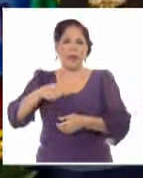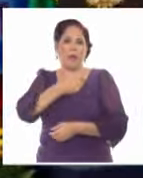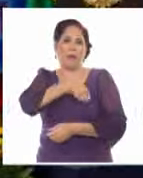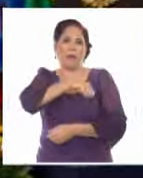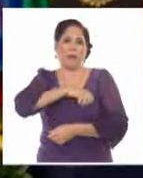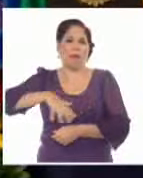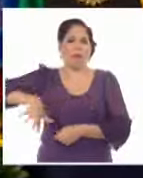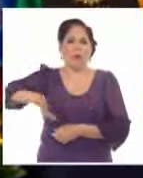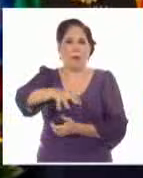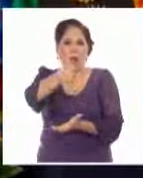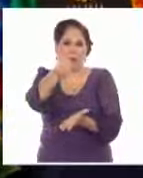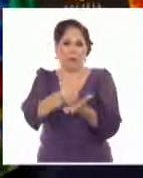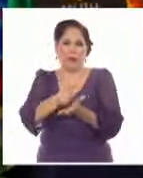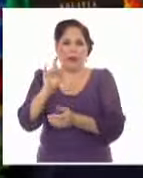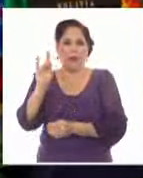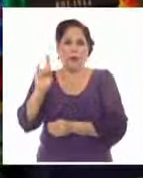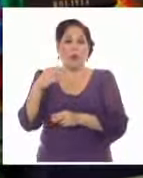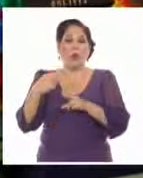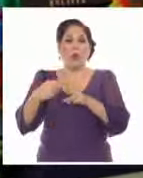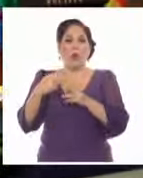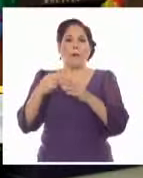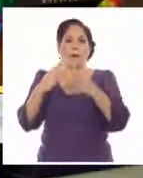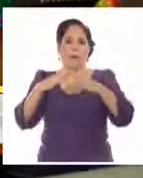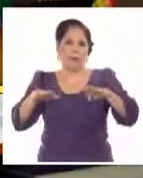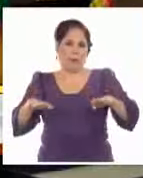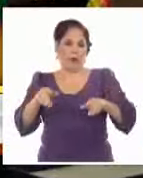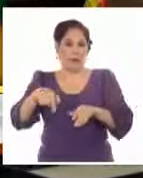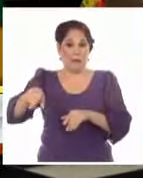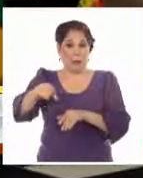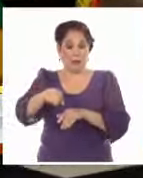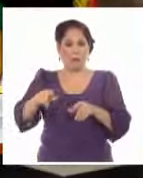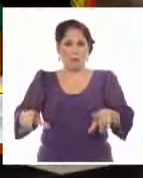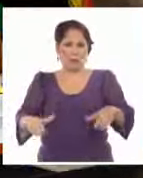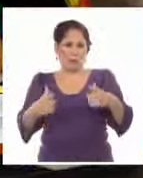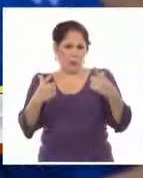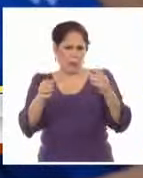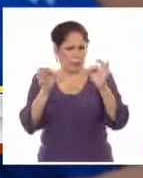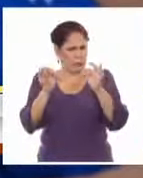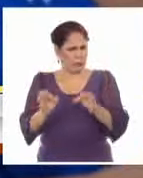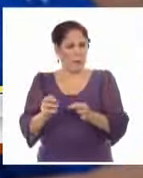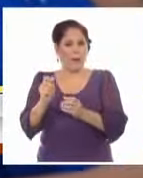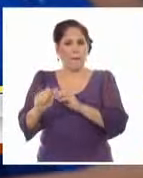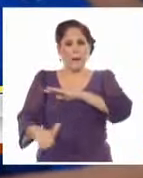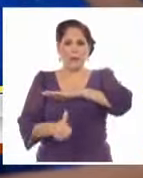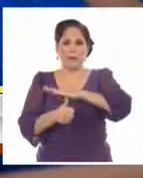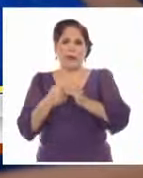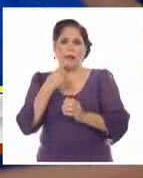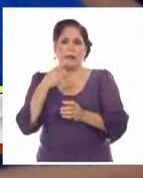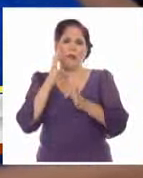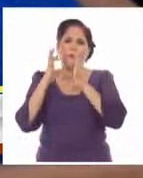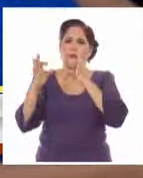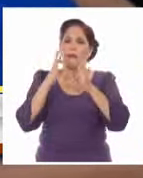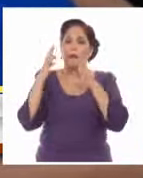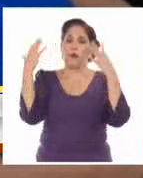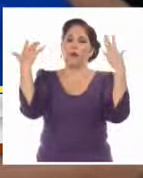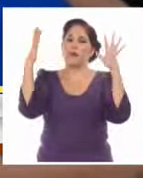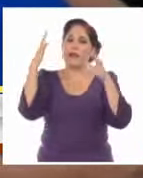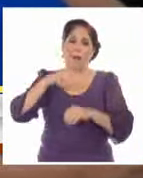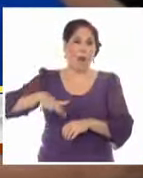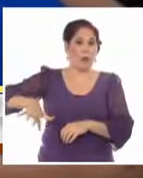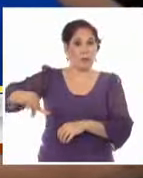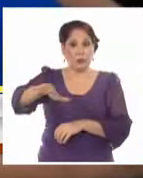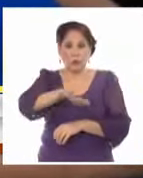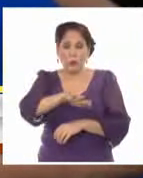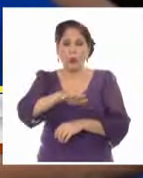en la capital, La Paz. A propósito de la conmemoración, el presidente Luis Arce escribió en sus redes sociales, Celebramos con alegría y